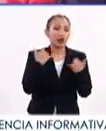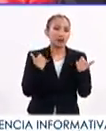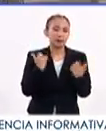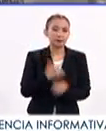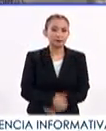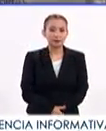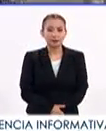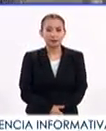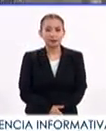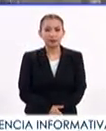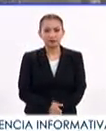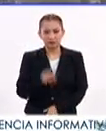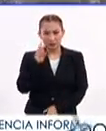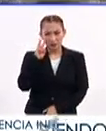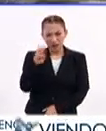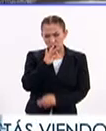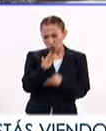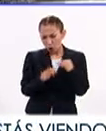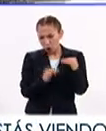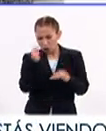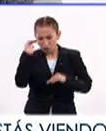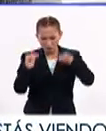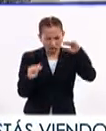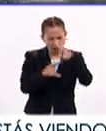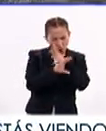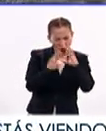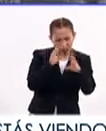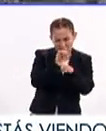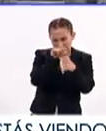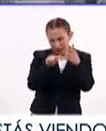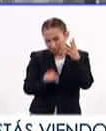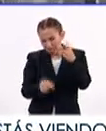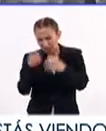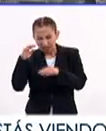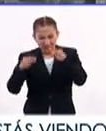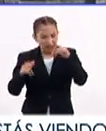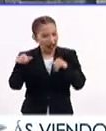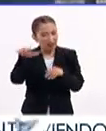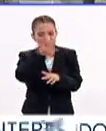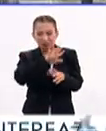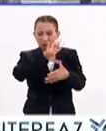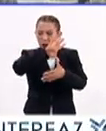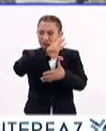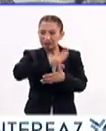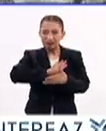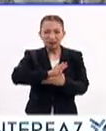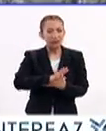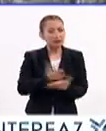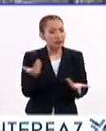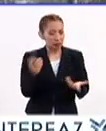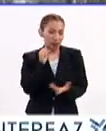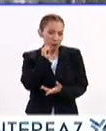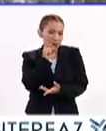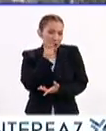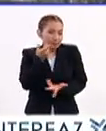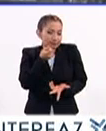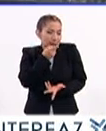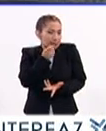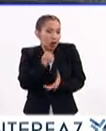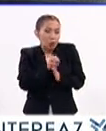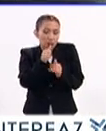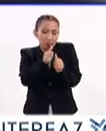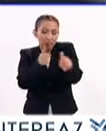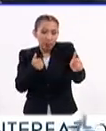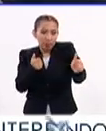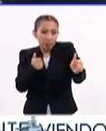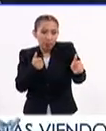jóvenes. Empezamos a ver todas las desigualdades que tiene nuestro continente, que también podemos expresar como